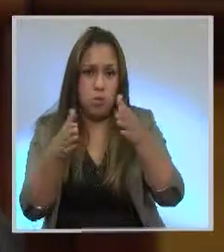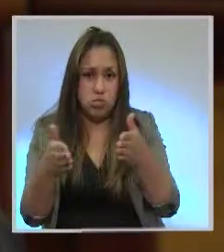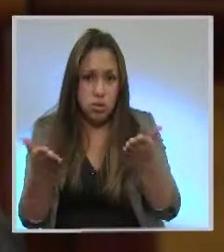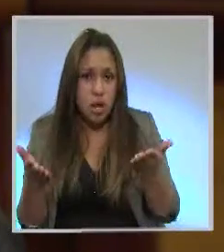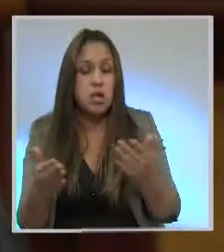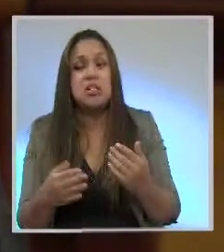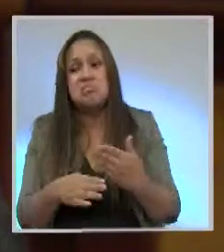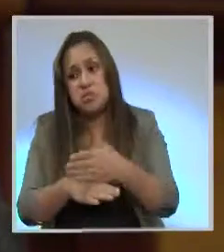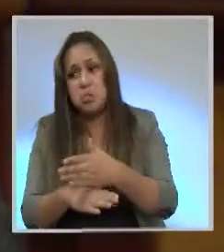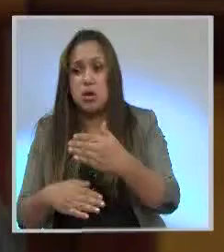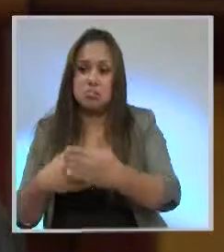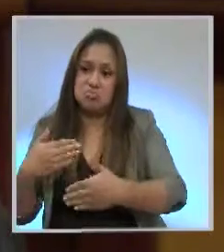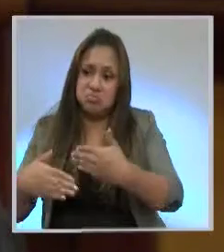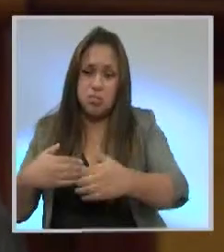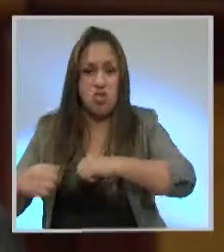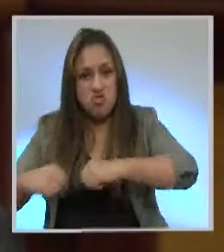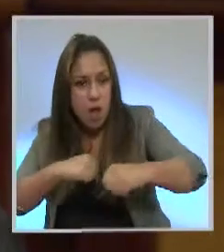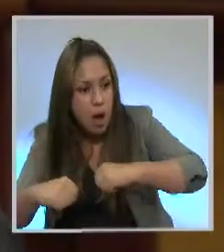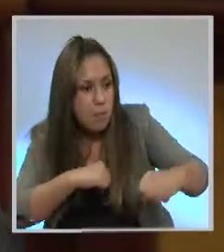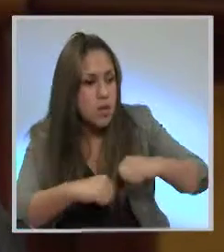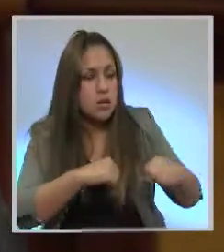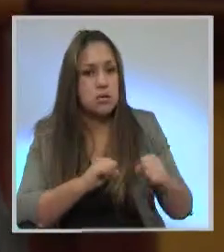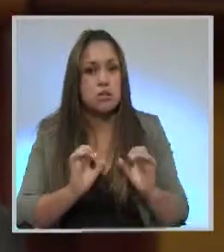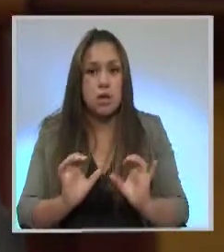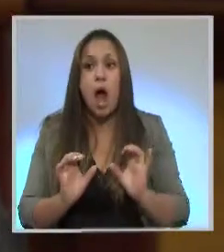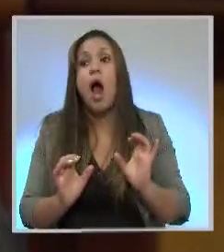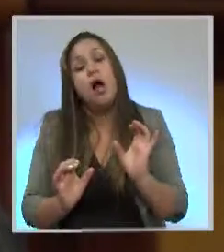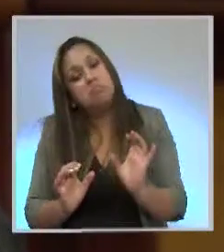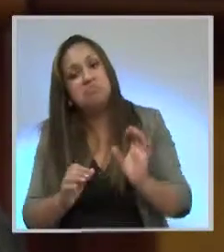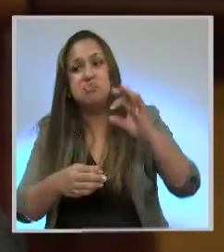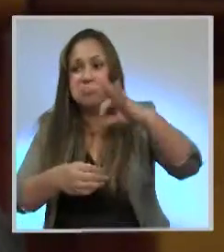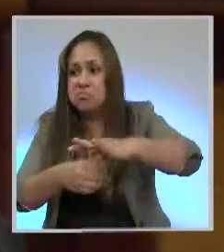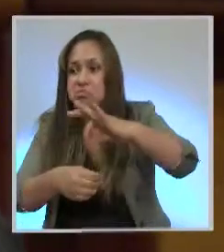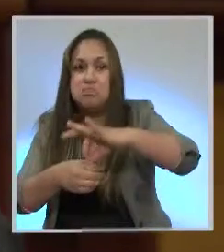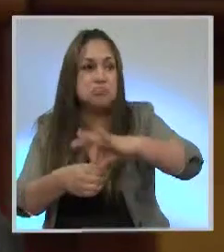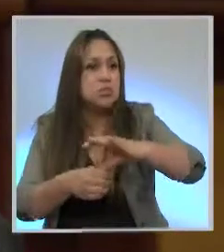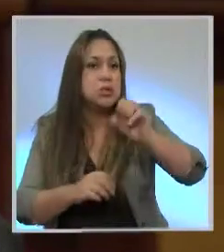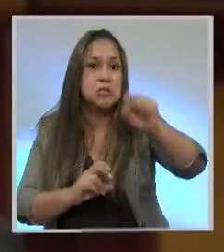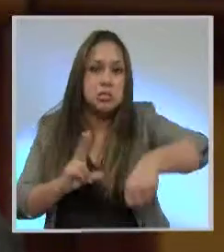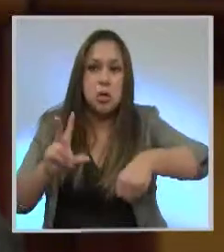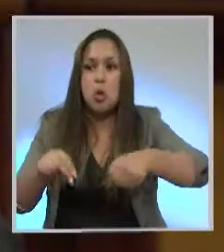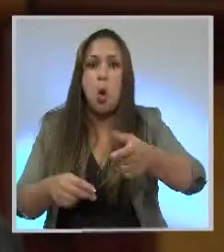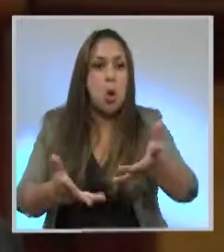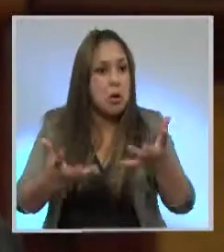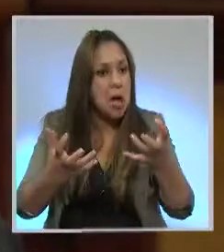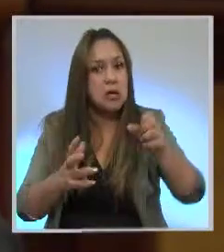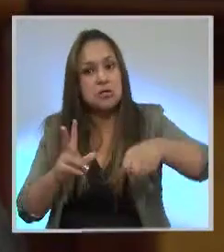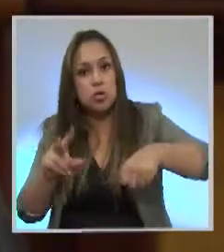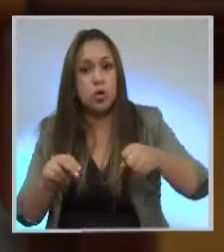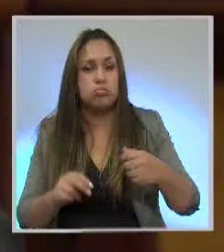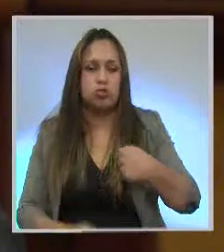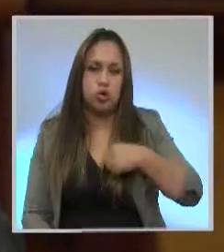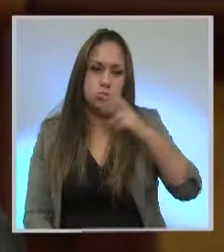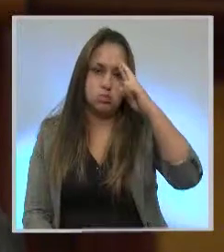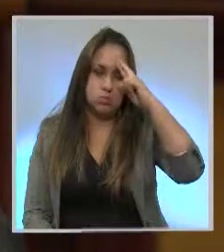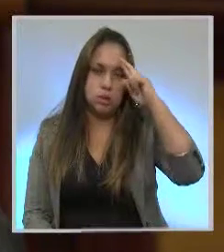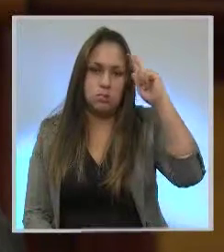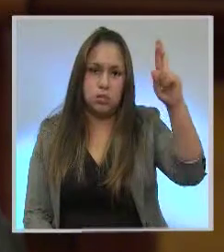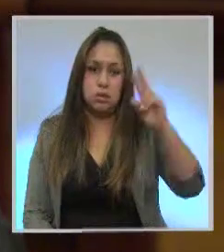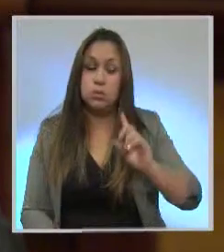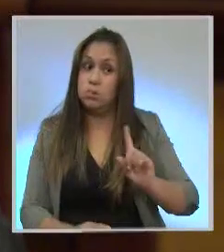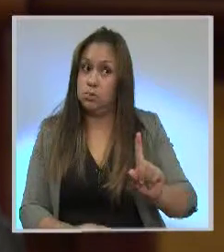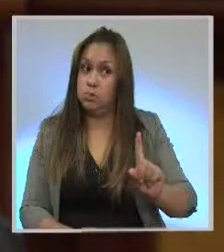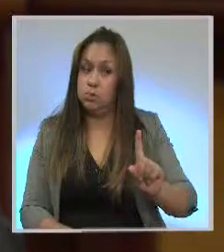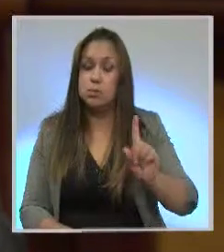correspondiente sean objeto de consulta. Pero aquí sería bueno decirle al presidente con todo respeto, si convoca una